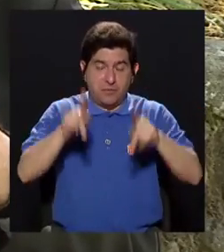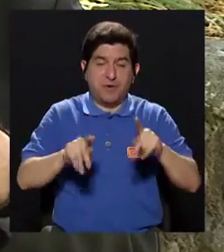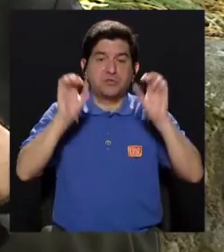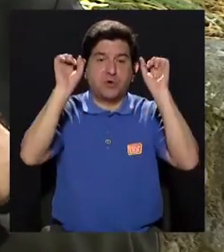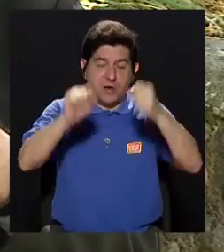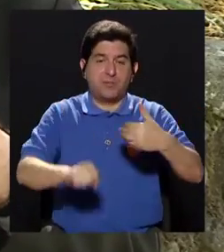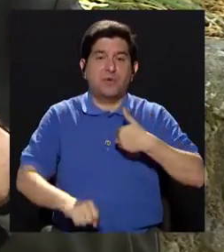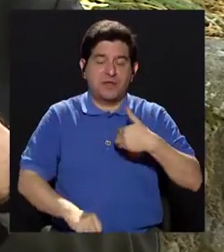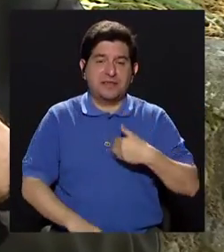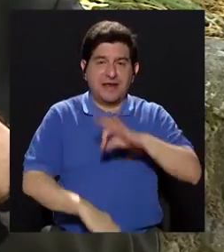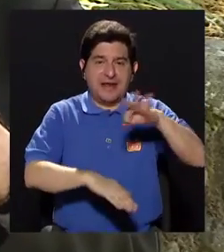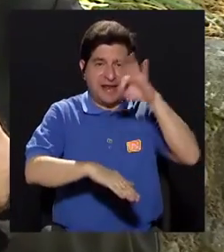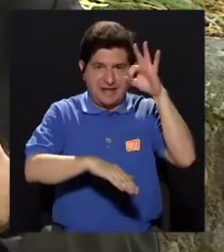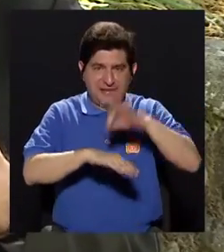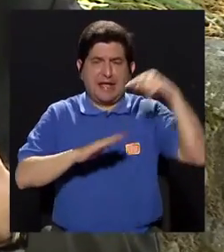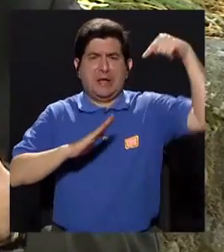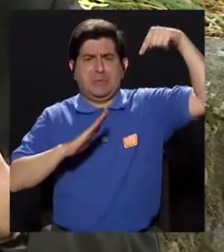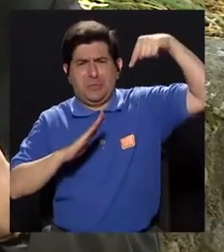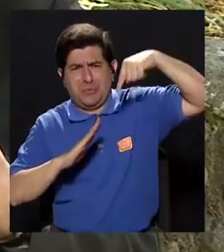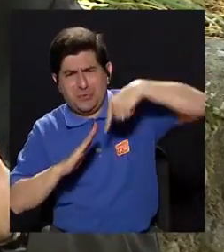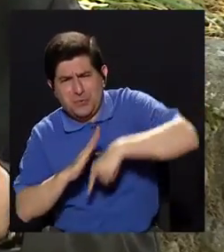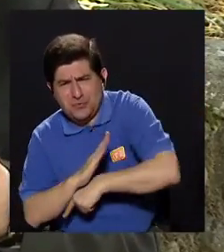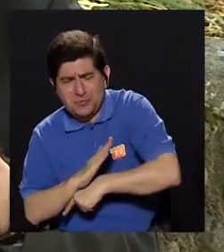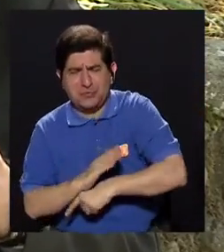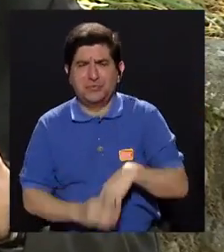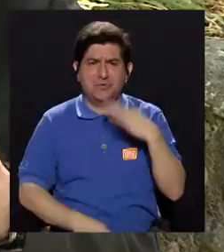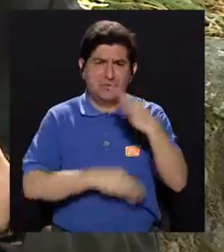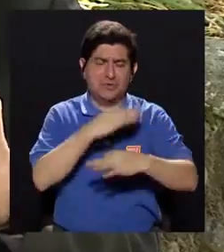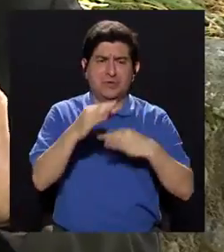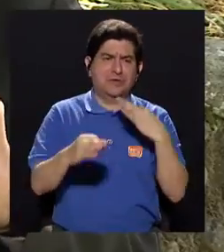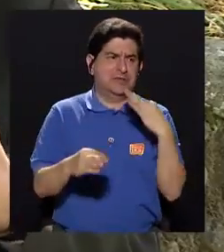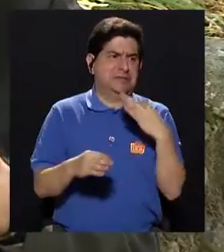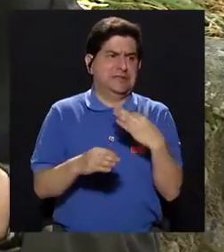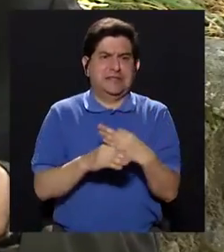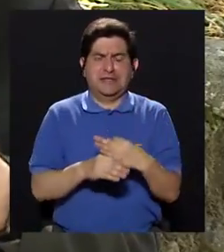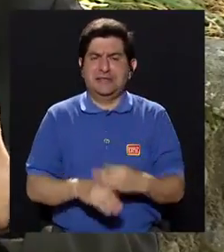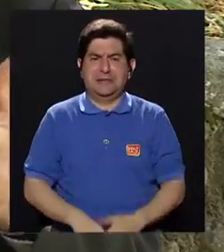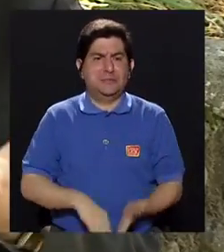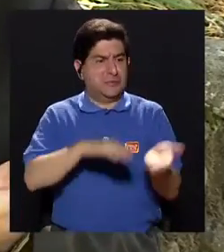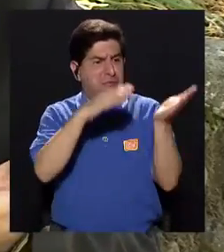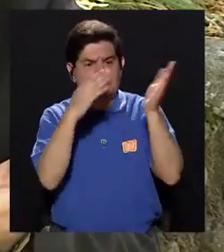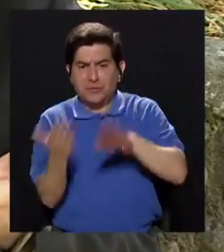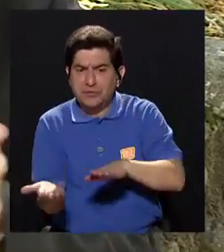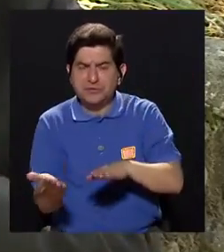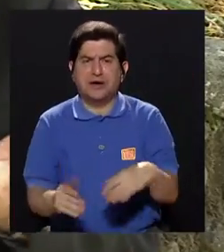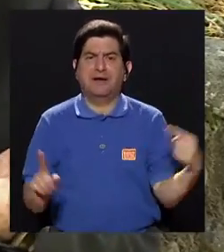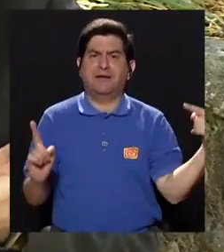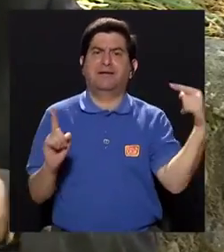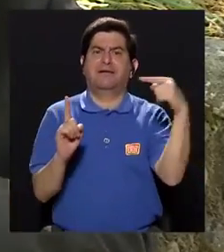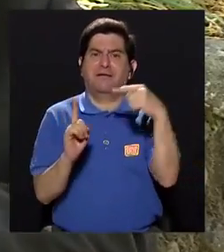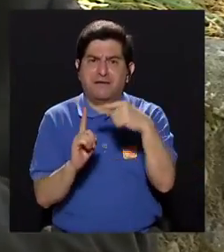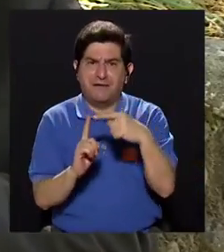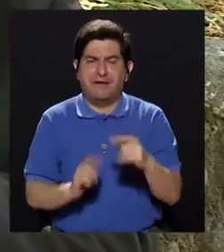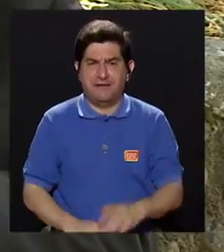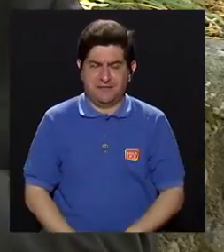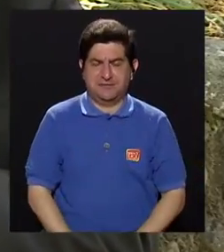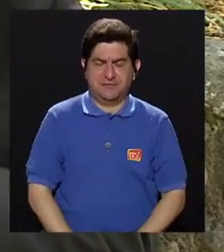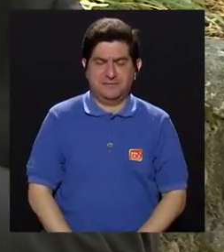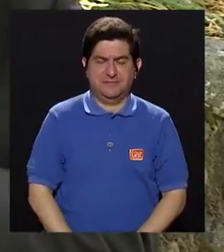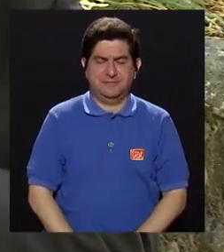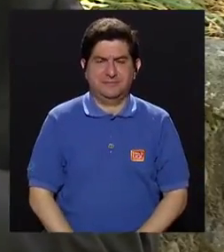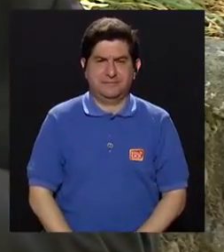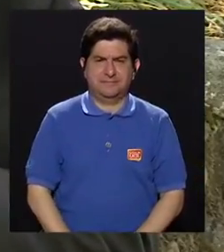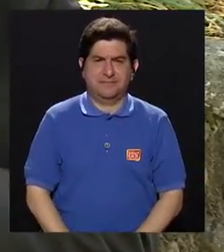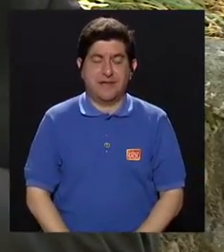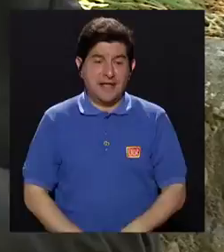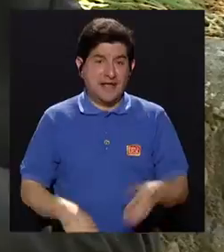paciente pueda sufrir lo que se llama un dengue severo, que puede ser de consecuencias fatales, inclusive puede producir la